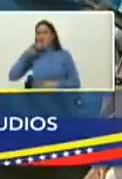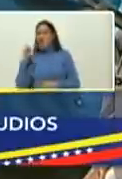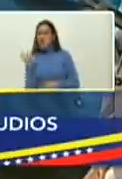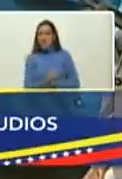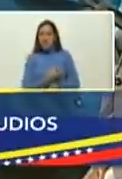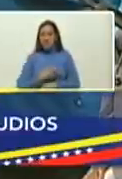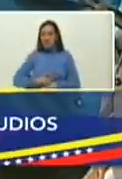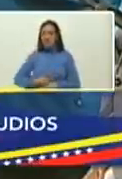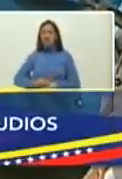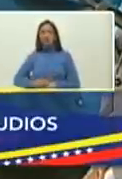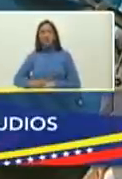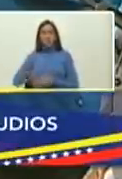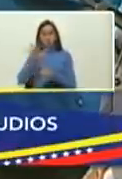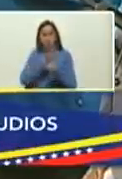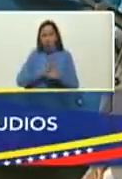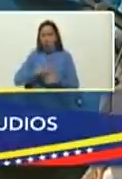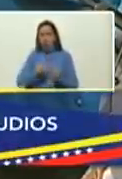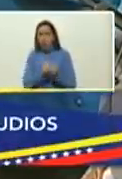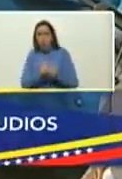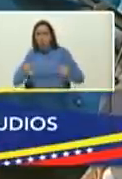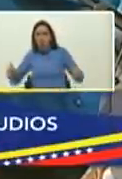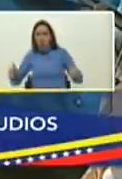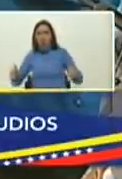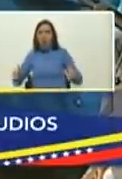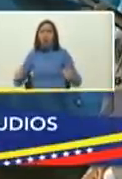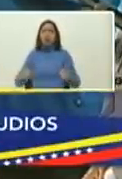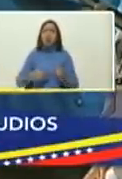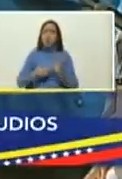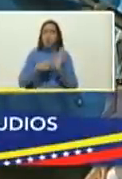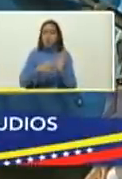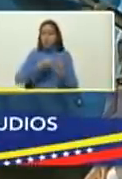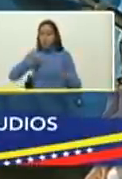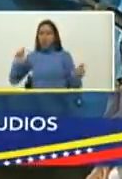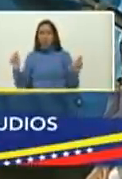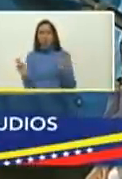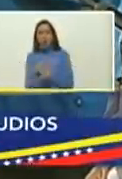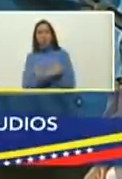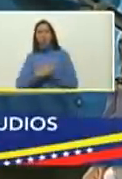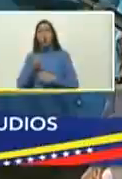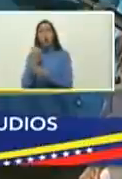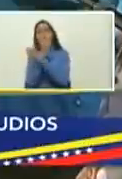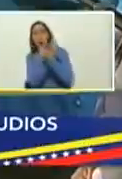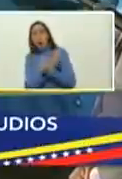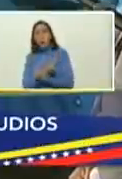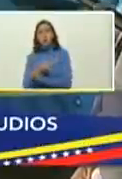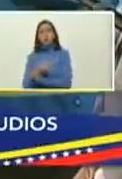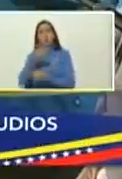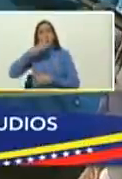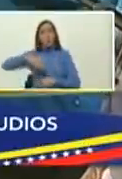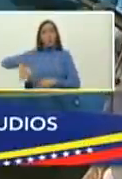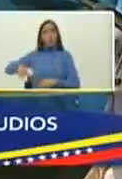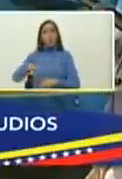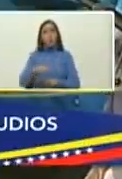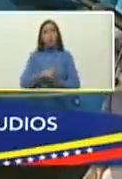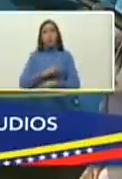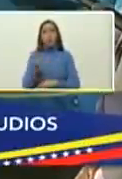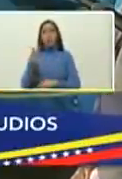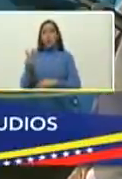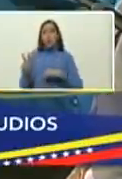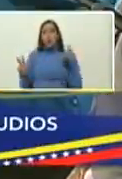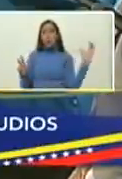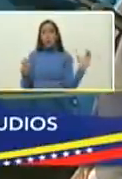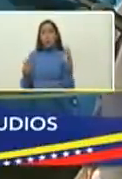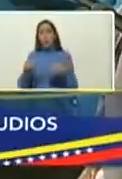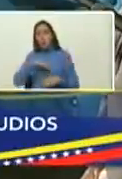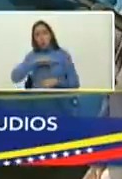sembrar para separarnos se convertirá en unión en amor entre el pueblo de Colombia y de Venezuela nuestro